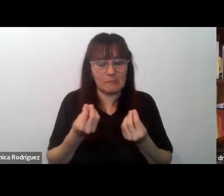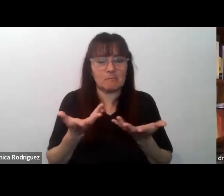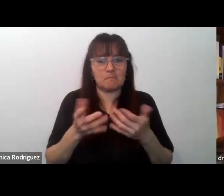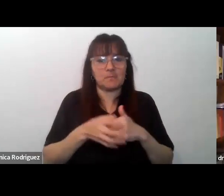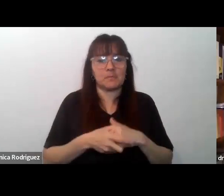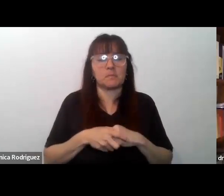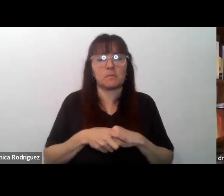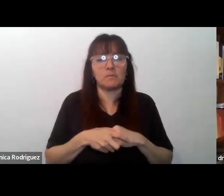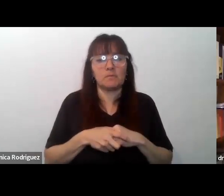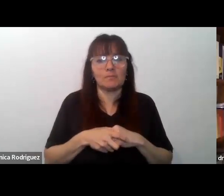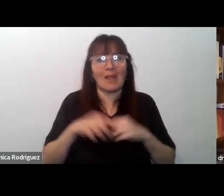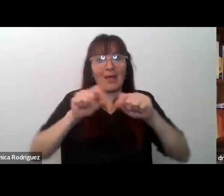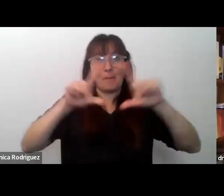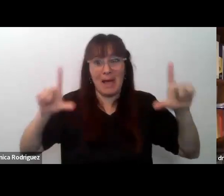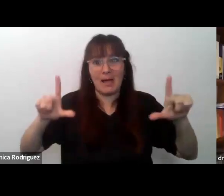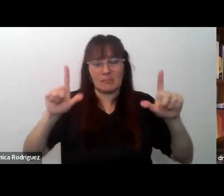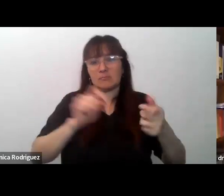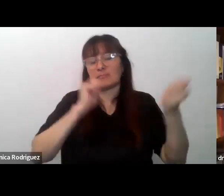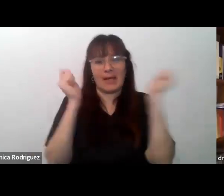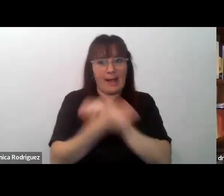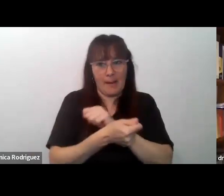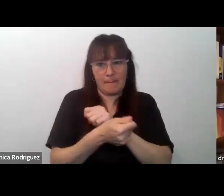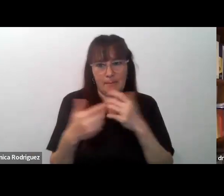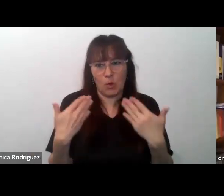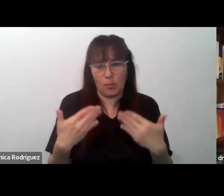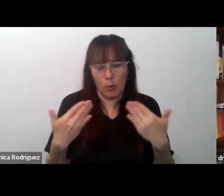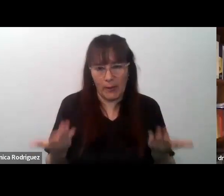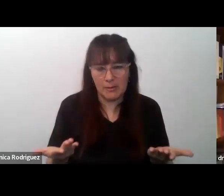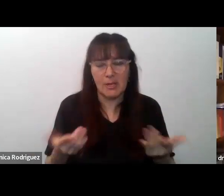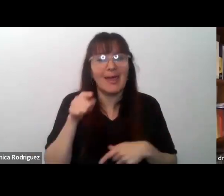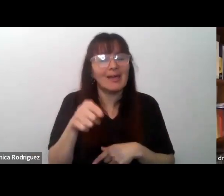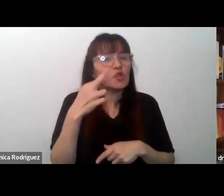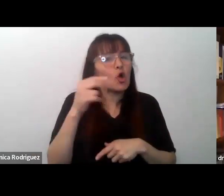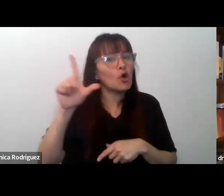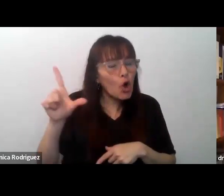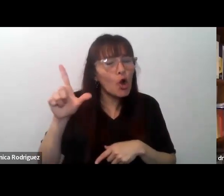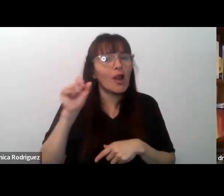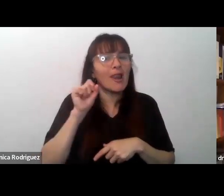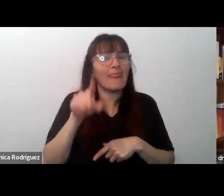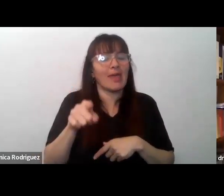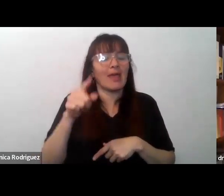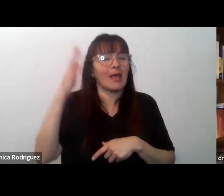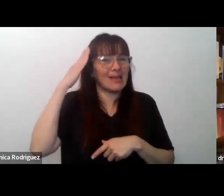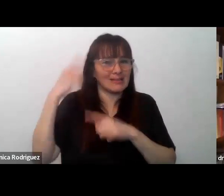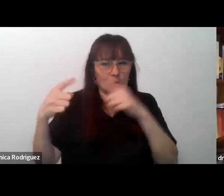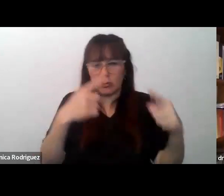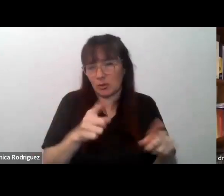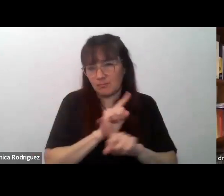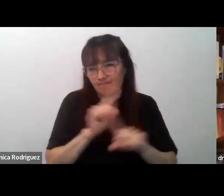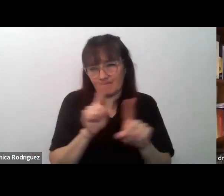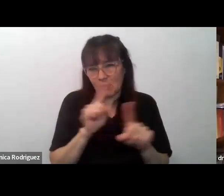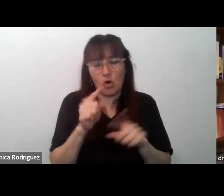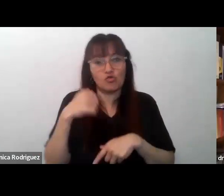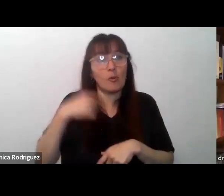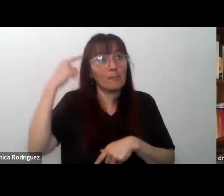alterar esta imagen entonces yo pensé este no es el rol de lo intercultural y entonces pensé en